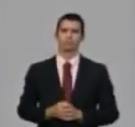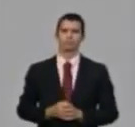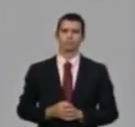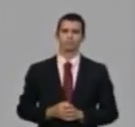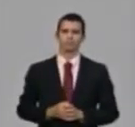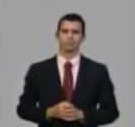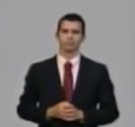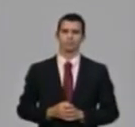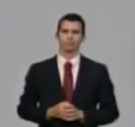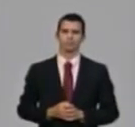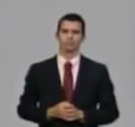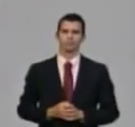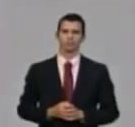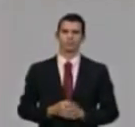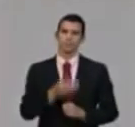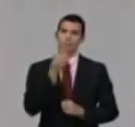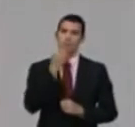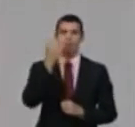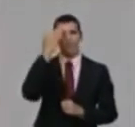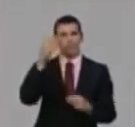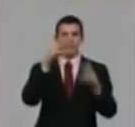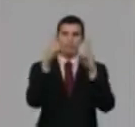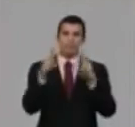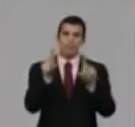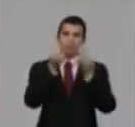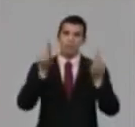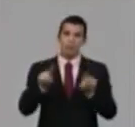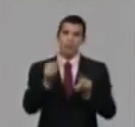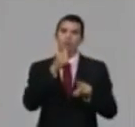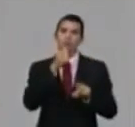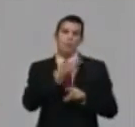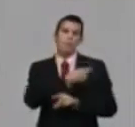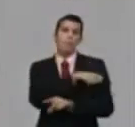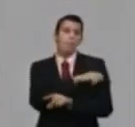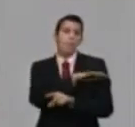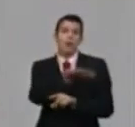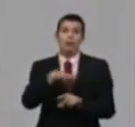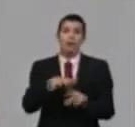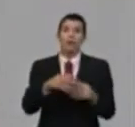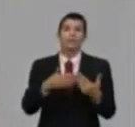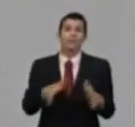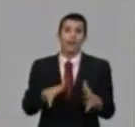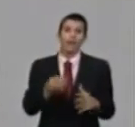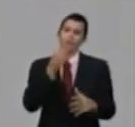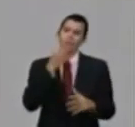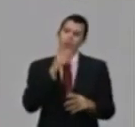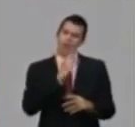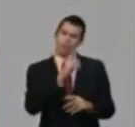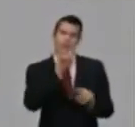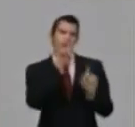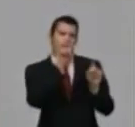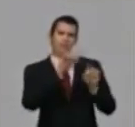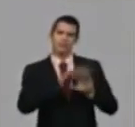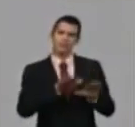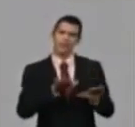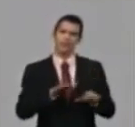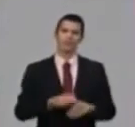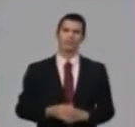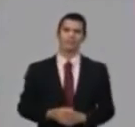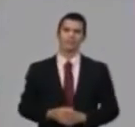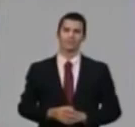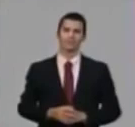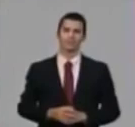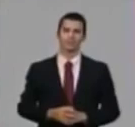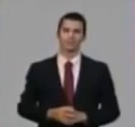disposición de toda la población, porque la duda de que cualquier persona pudiera estar en ese momento ahí especificada. Ahí está, se pusieron en